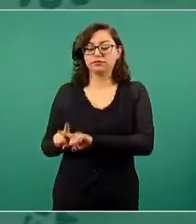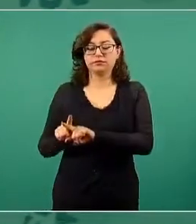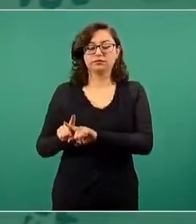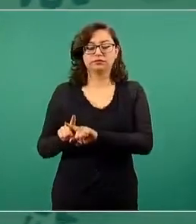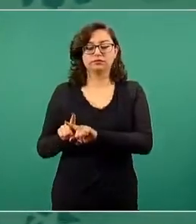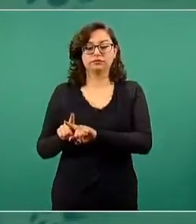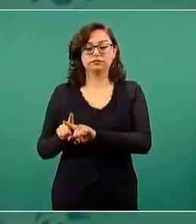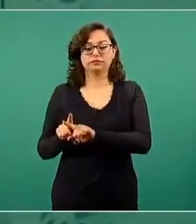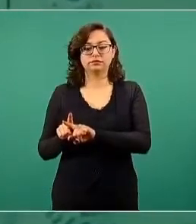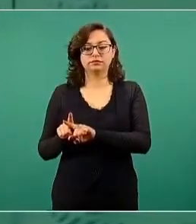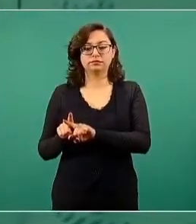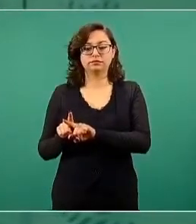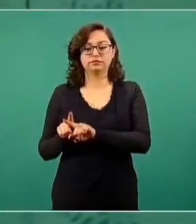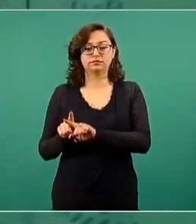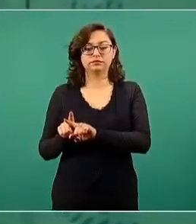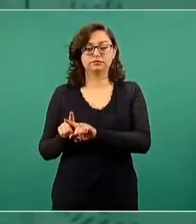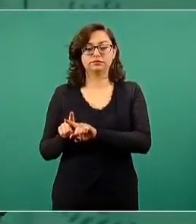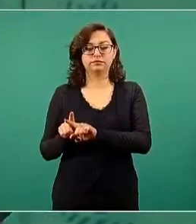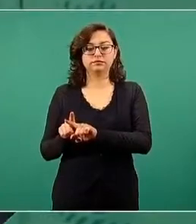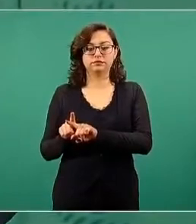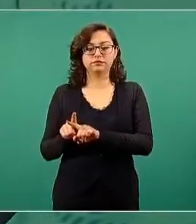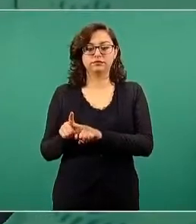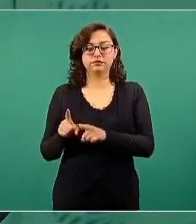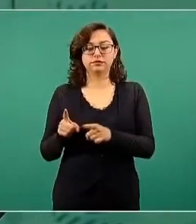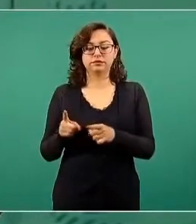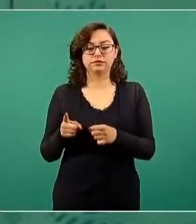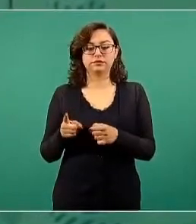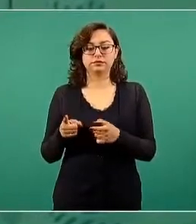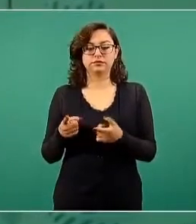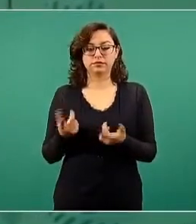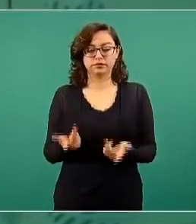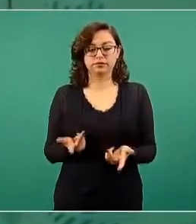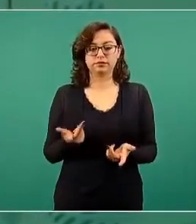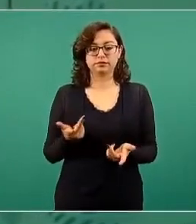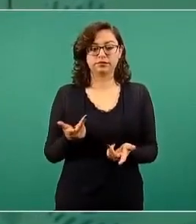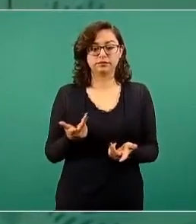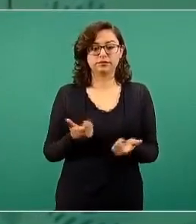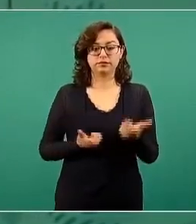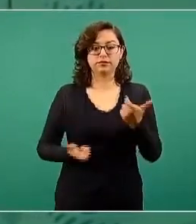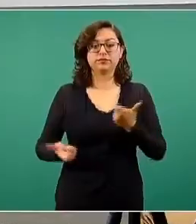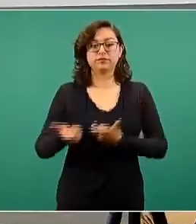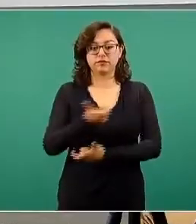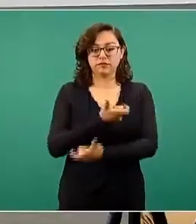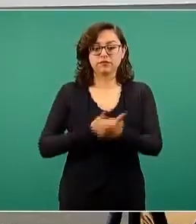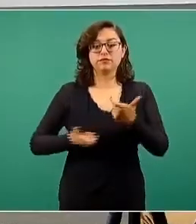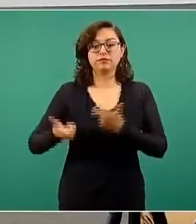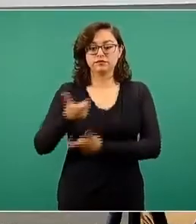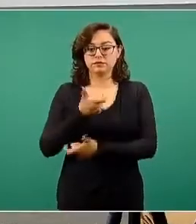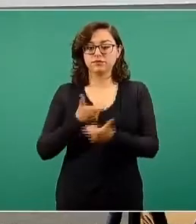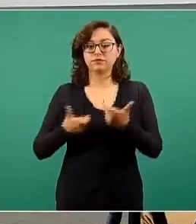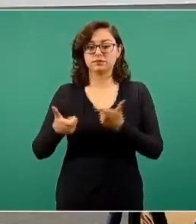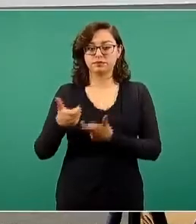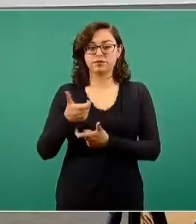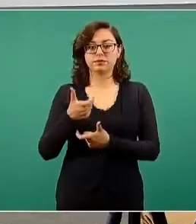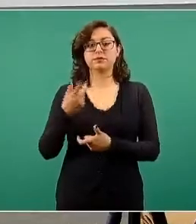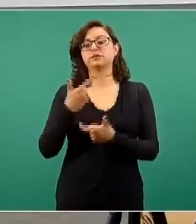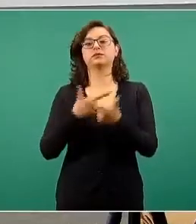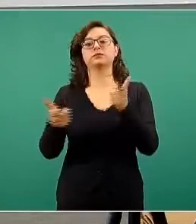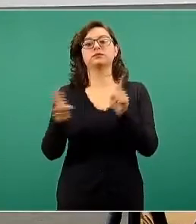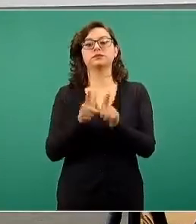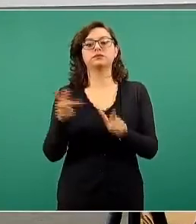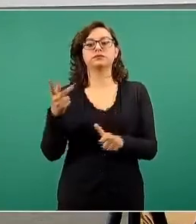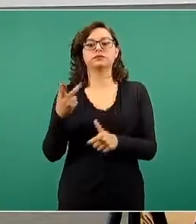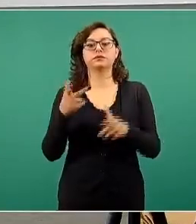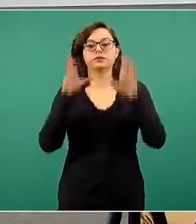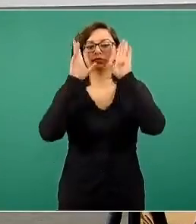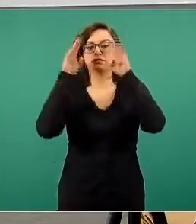apoyan económicamente a los partidos